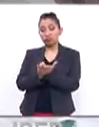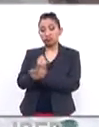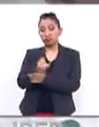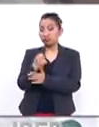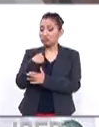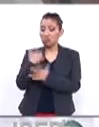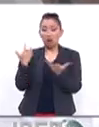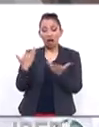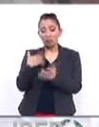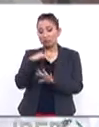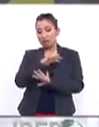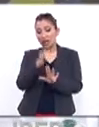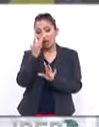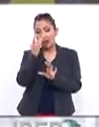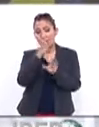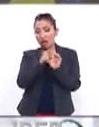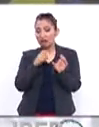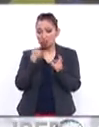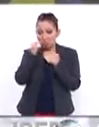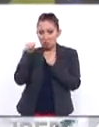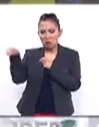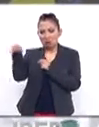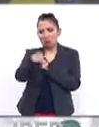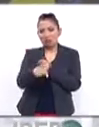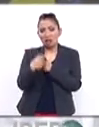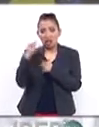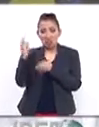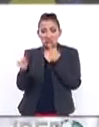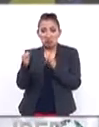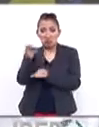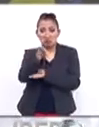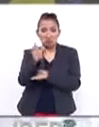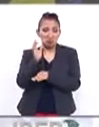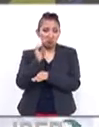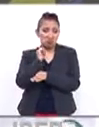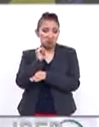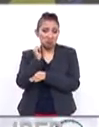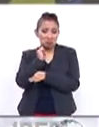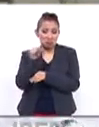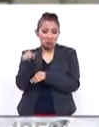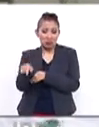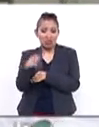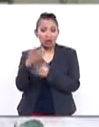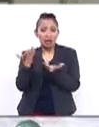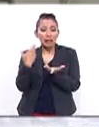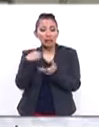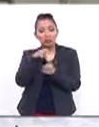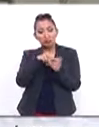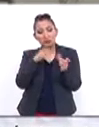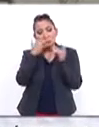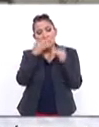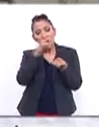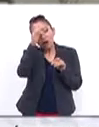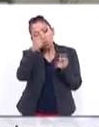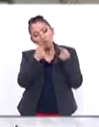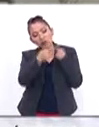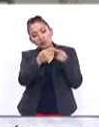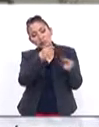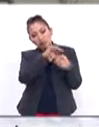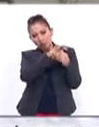vamos a hacerlo sin la aprobación del Parlamento y sin Brexit, con un acuerdo